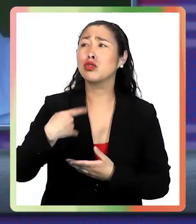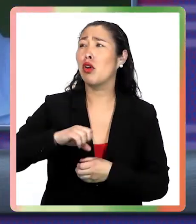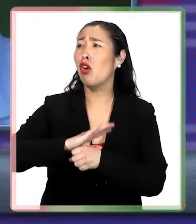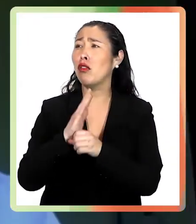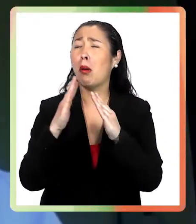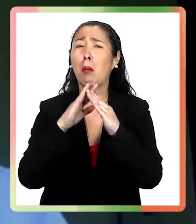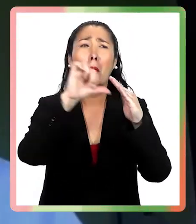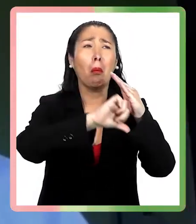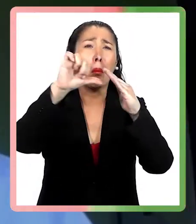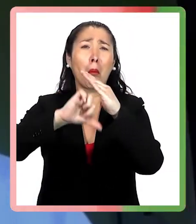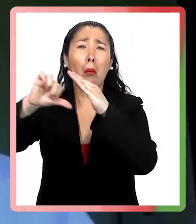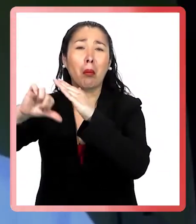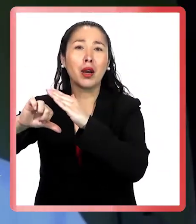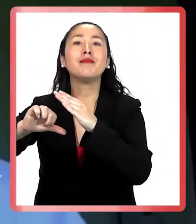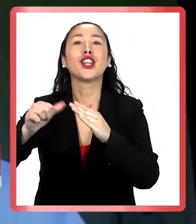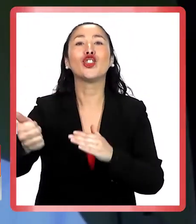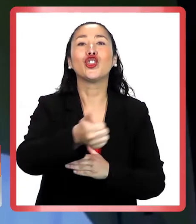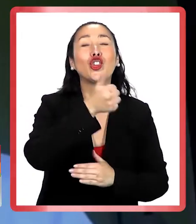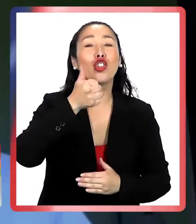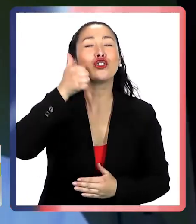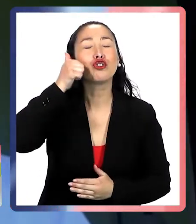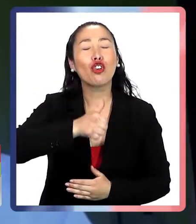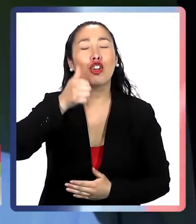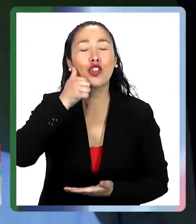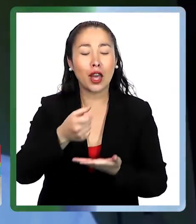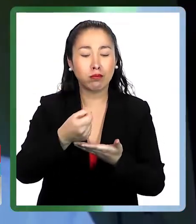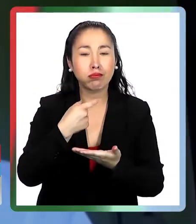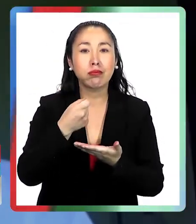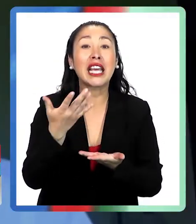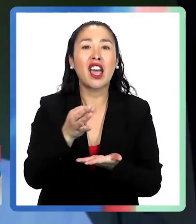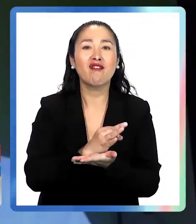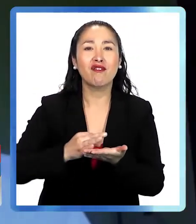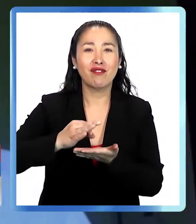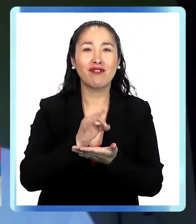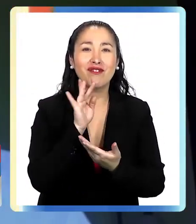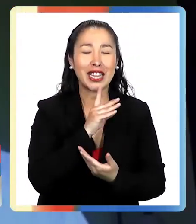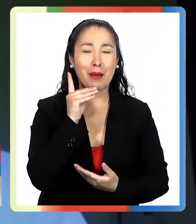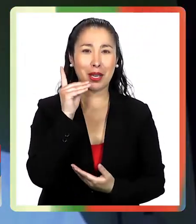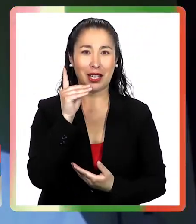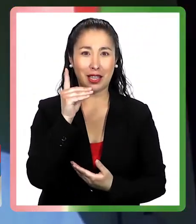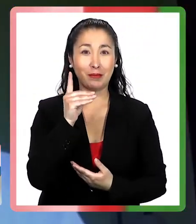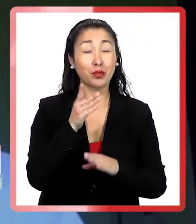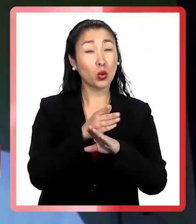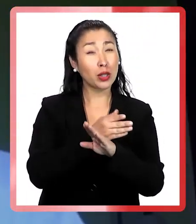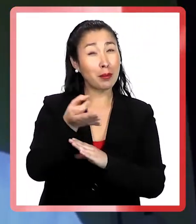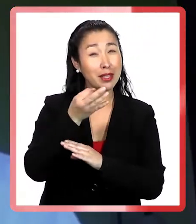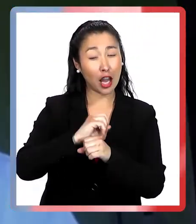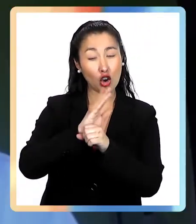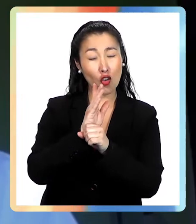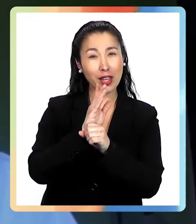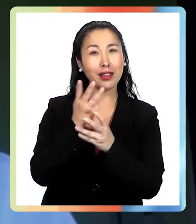hemos estado encerrados, todos, vitamina D, todos los días, muy importante. Eso baja también, como tú me hablabas del COVID,